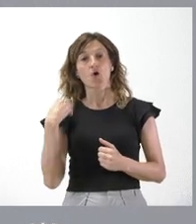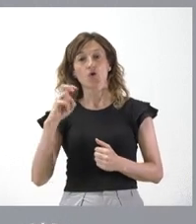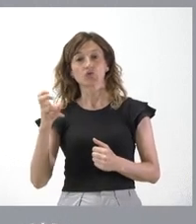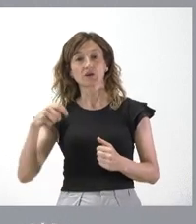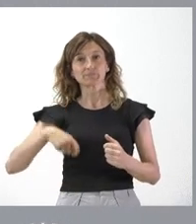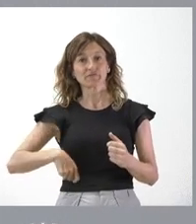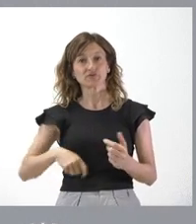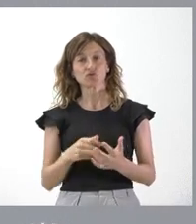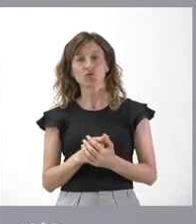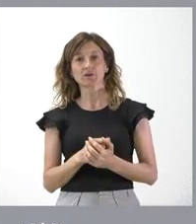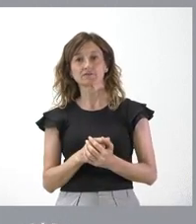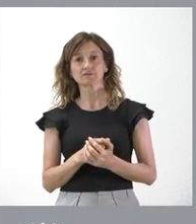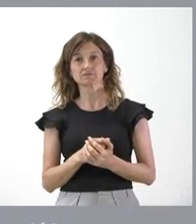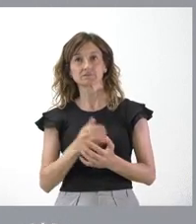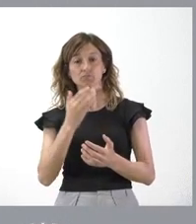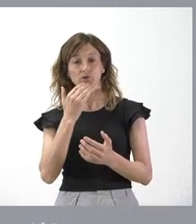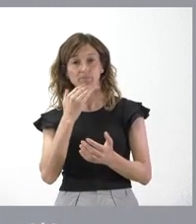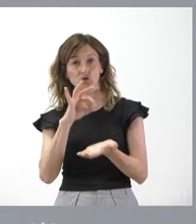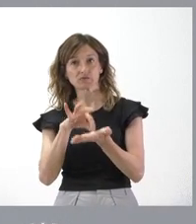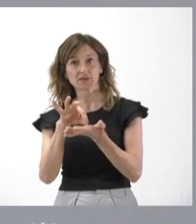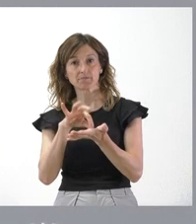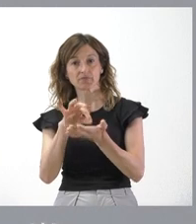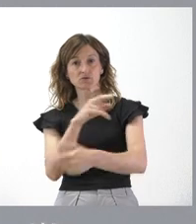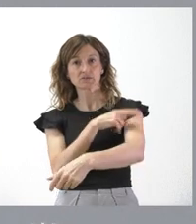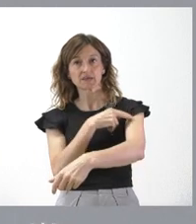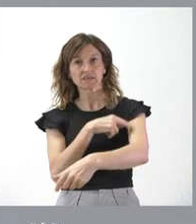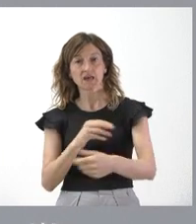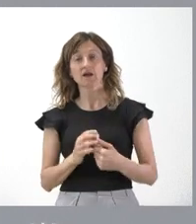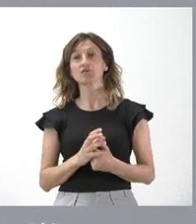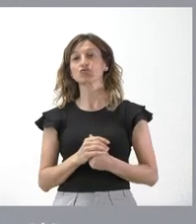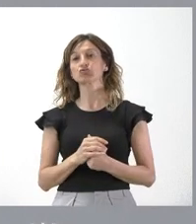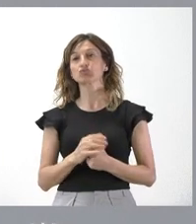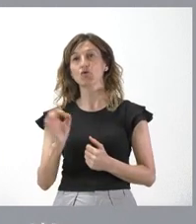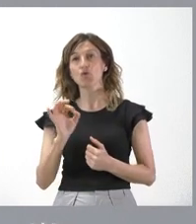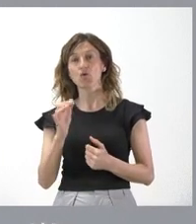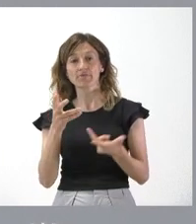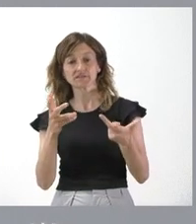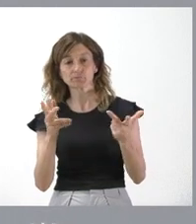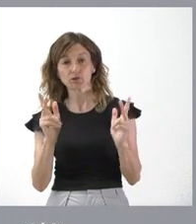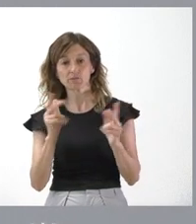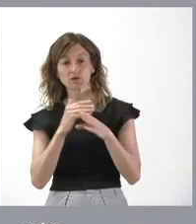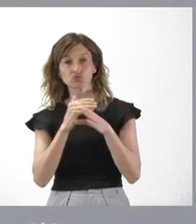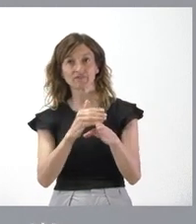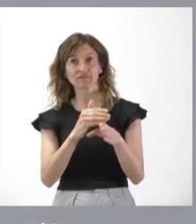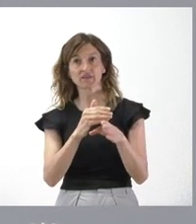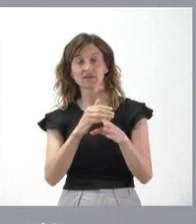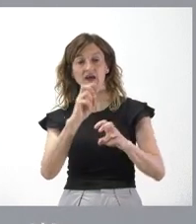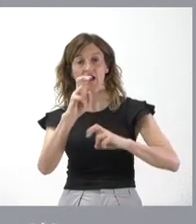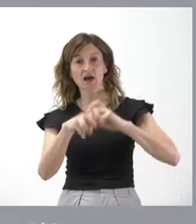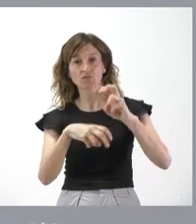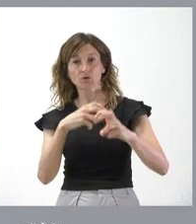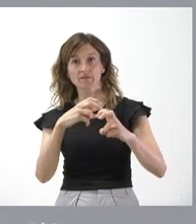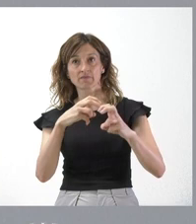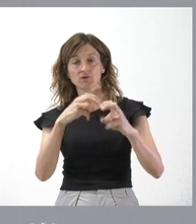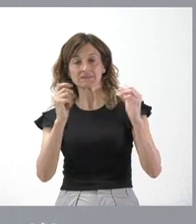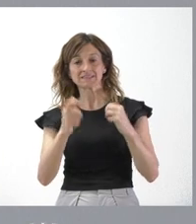donde quizá los servicios sanitarios o los servicios disponibles sean suficientes. La actualización es menos periódica